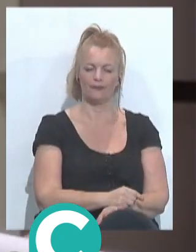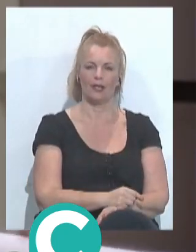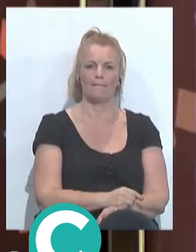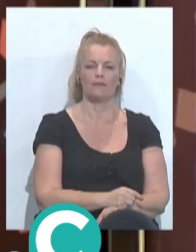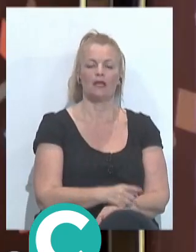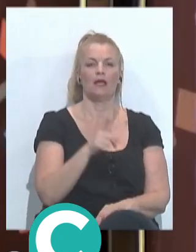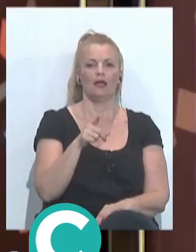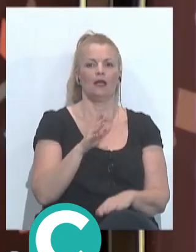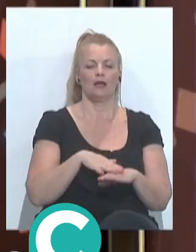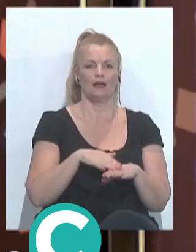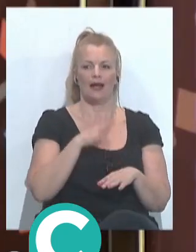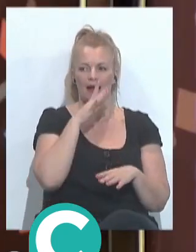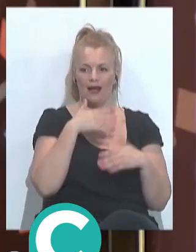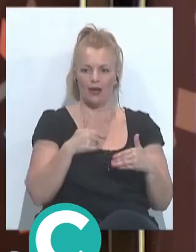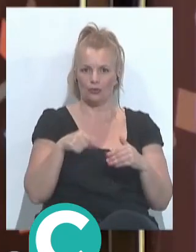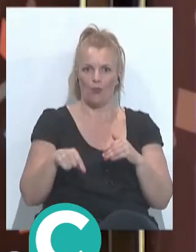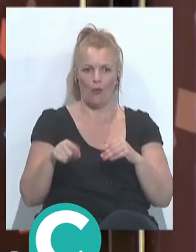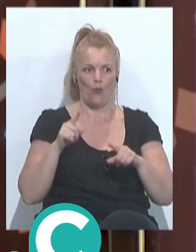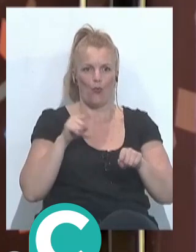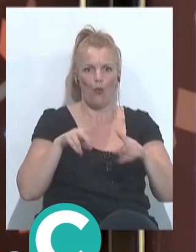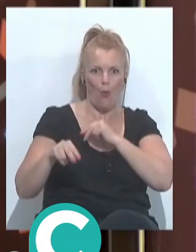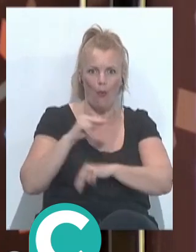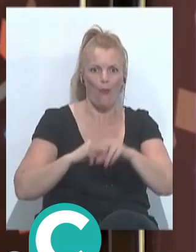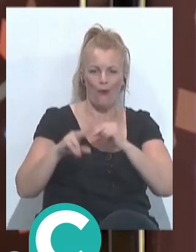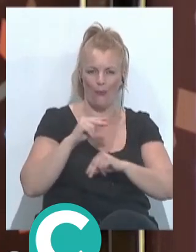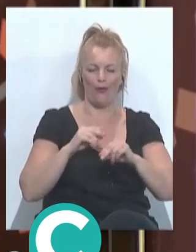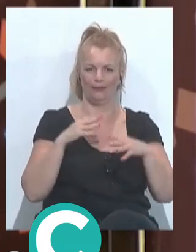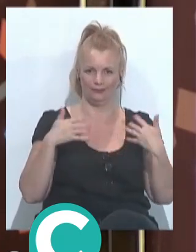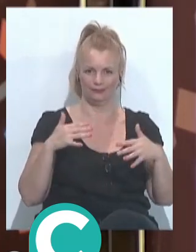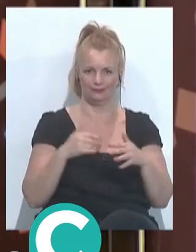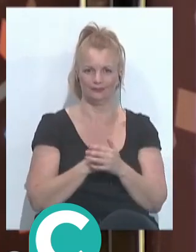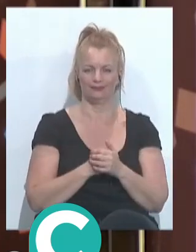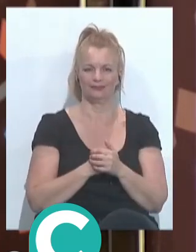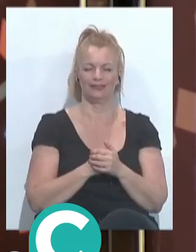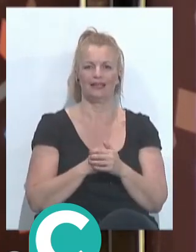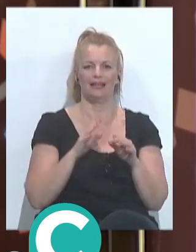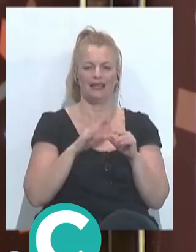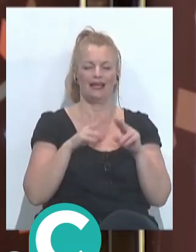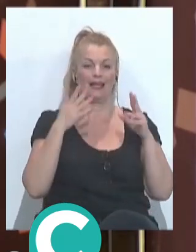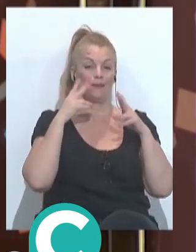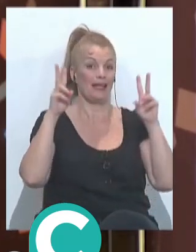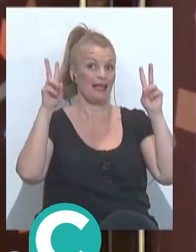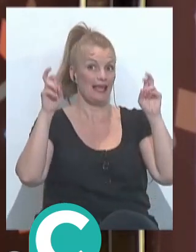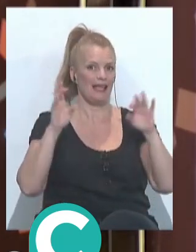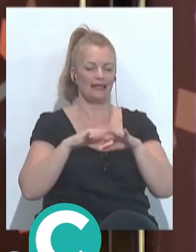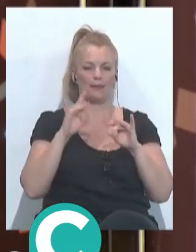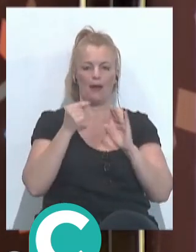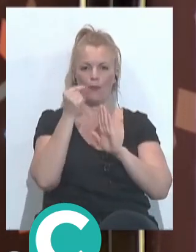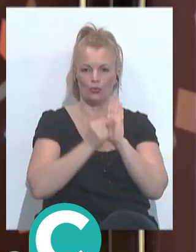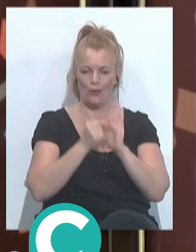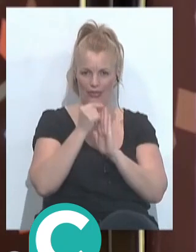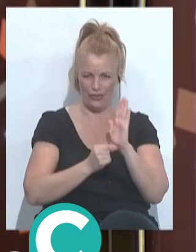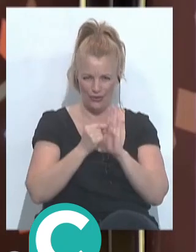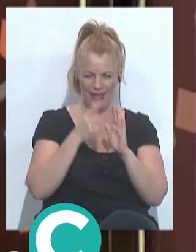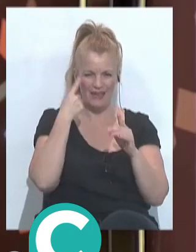Bueno, ponemos aquí un punto y seguido. Estamos aquí de lo más animado, pero todavía no nos hemos metido en el terreno, por ejemplo, de las puntuaciones y de esas